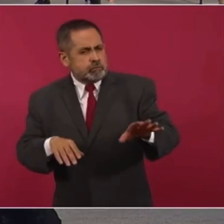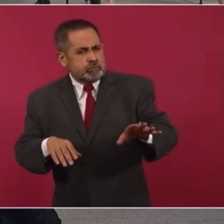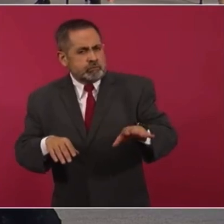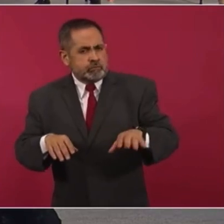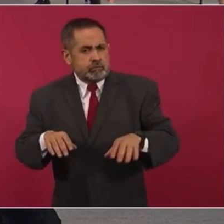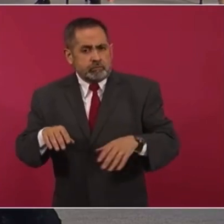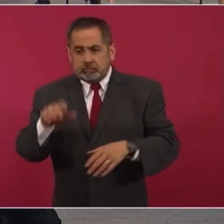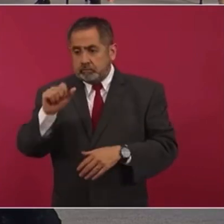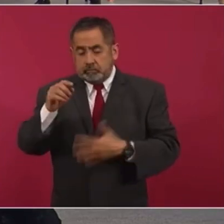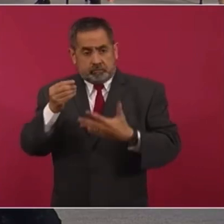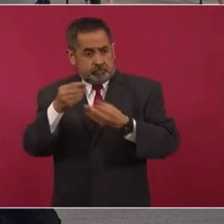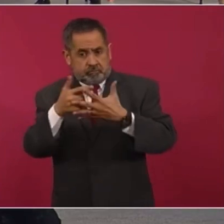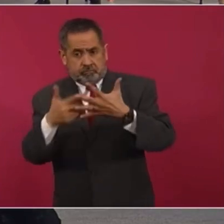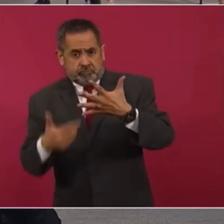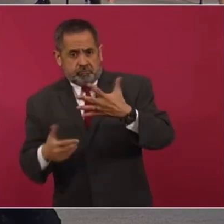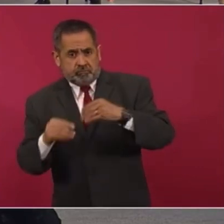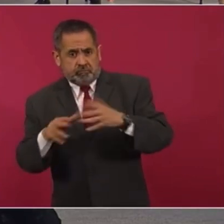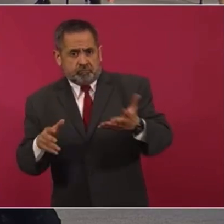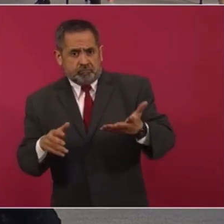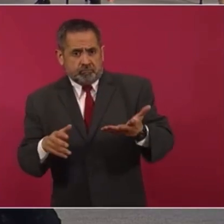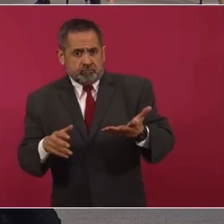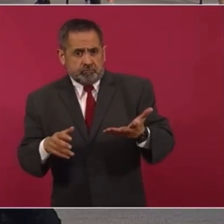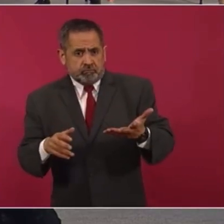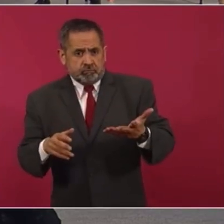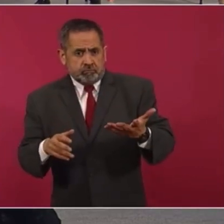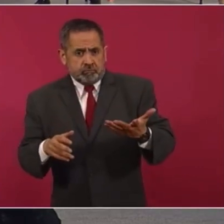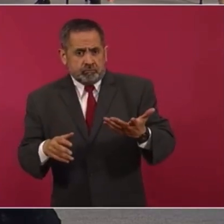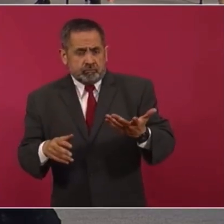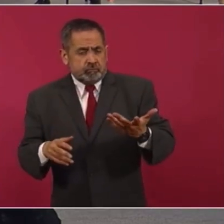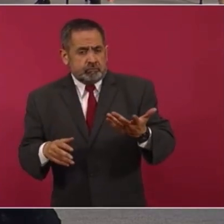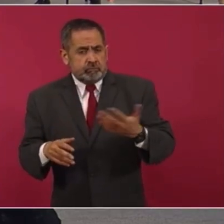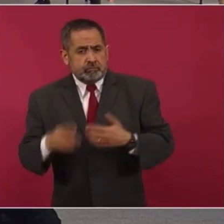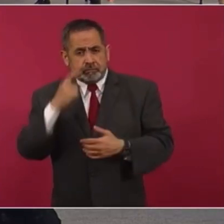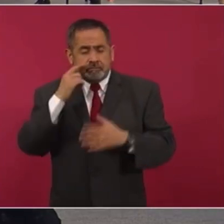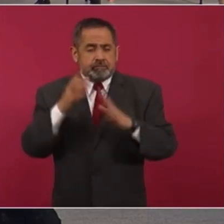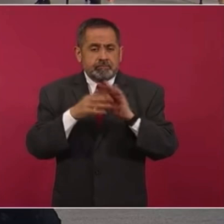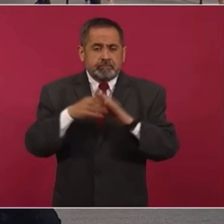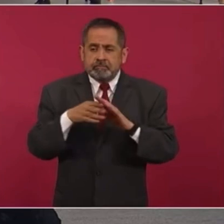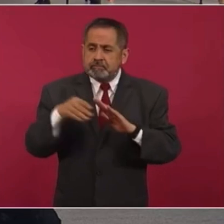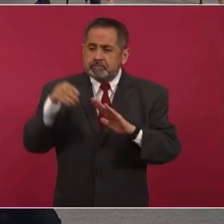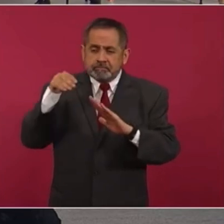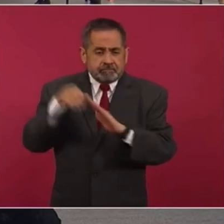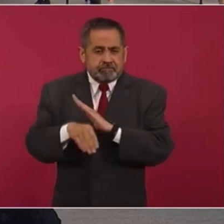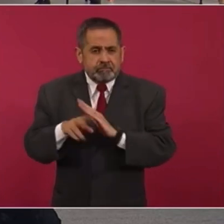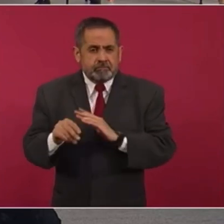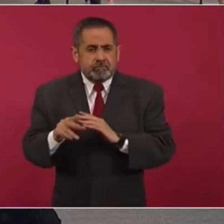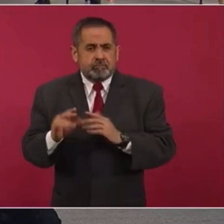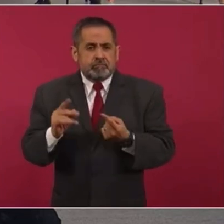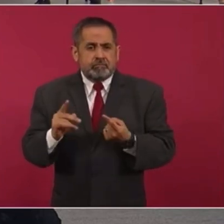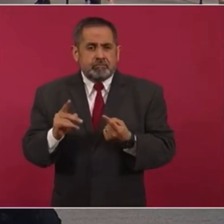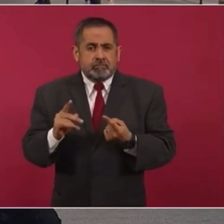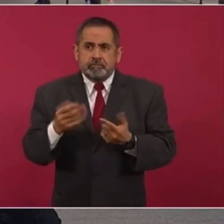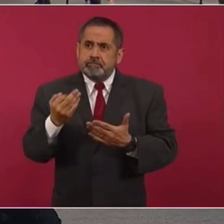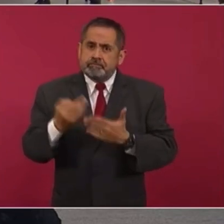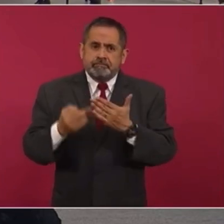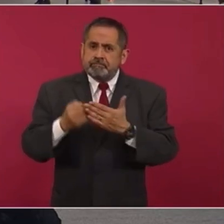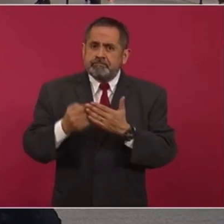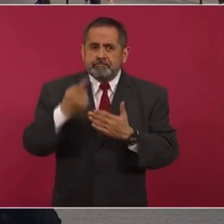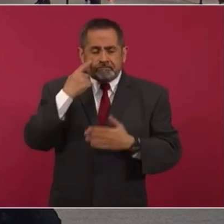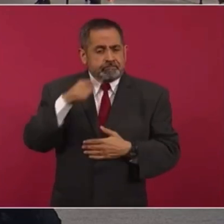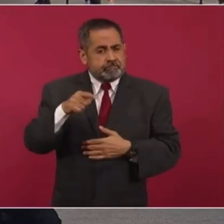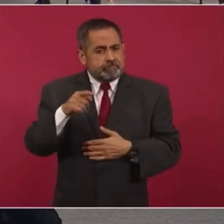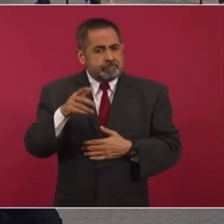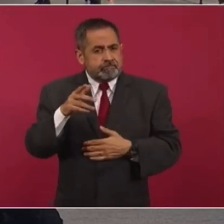chorro. O sea, ya no hay tanto margen para ir para abajo, pero sí hay mucho margen para que